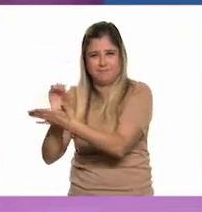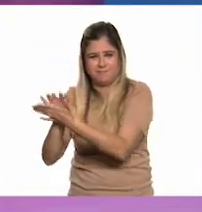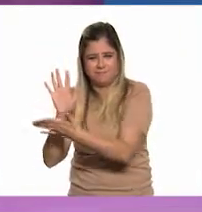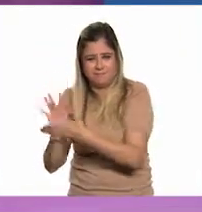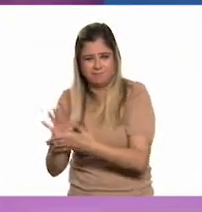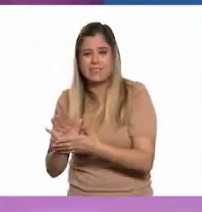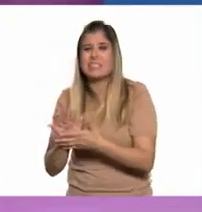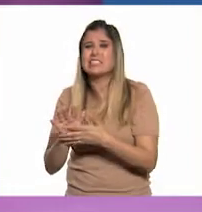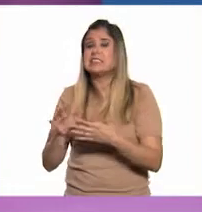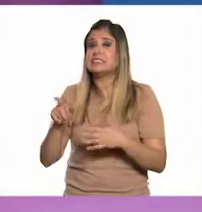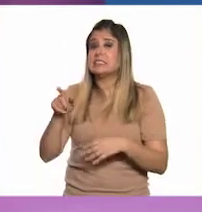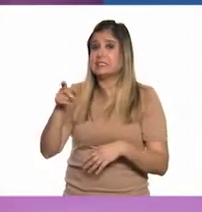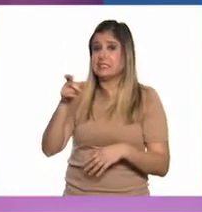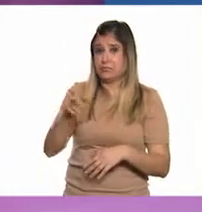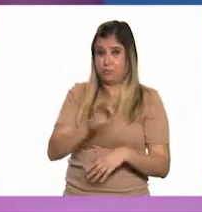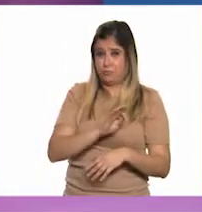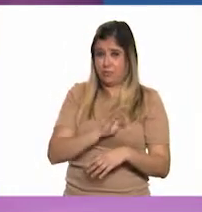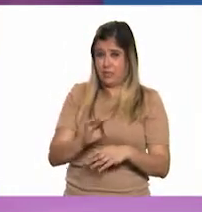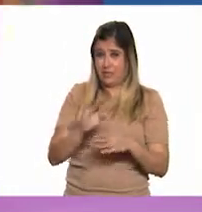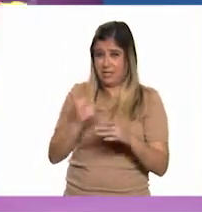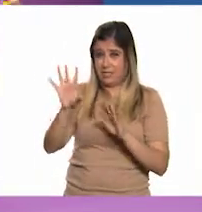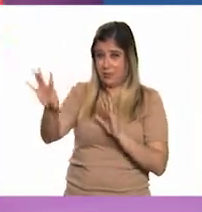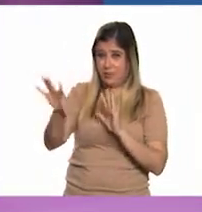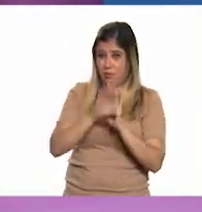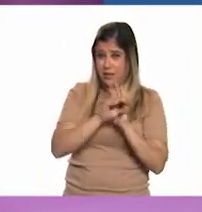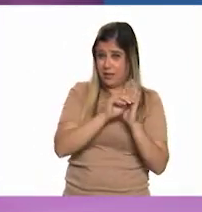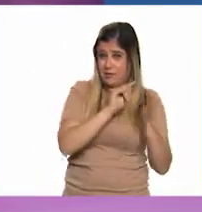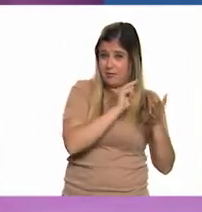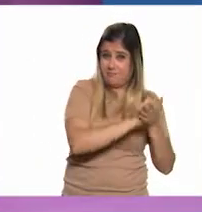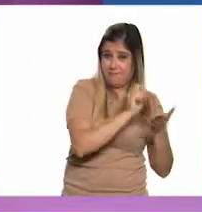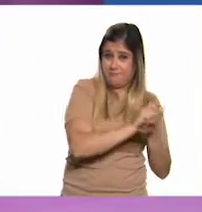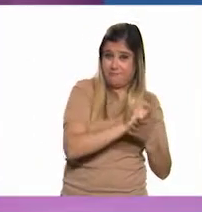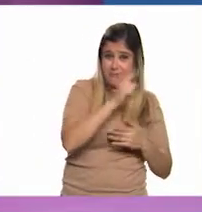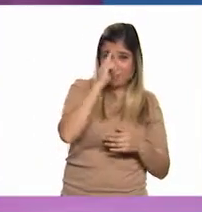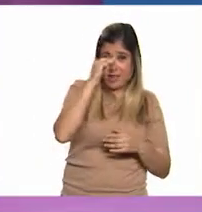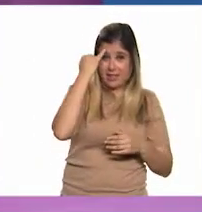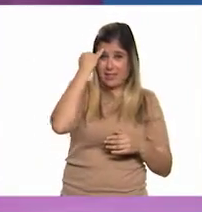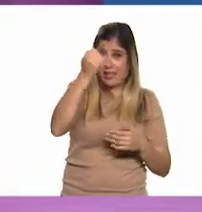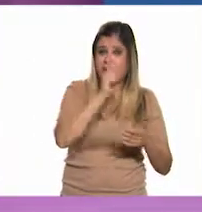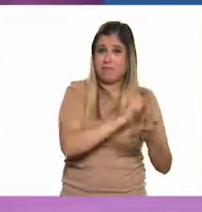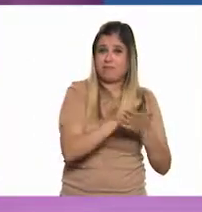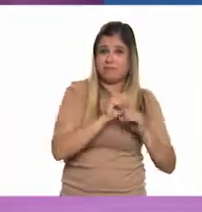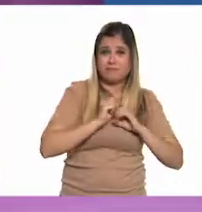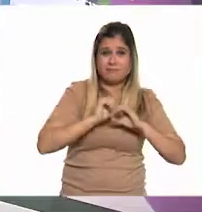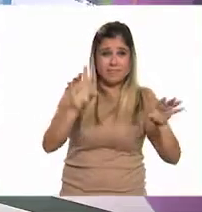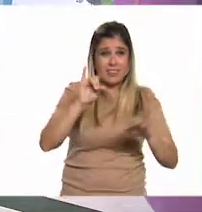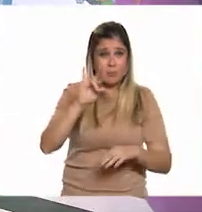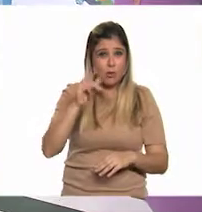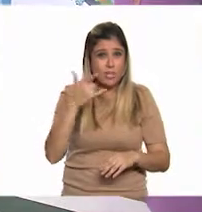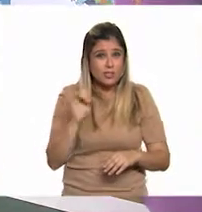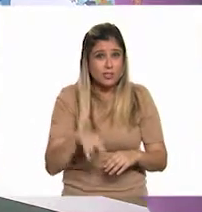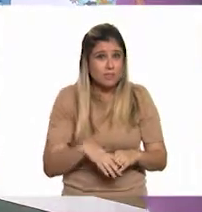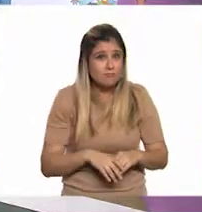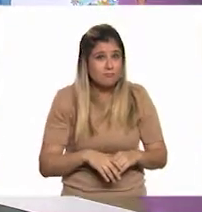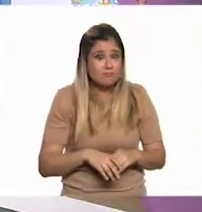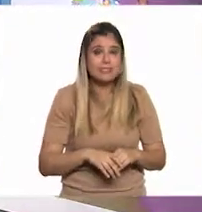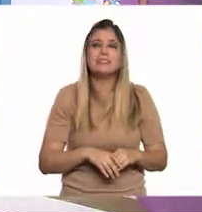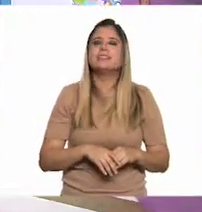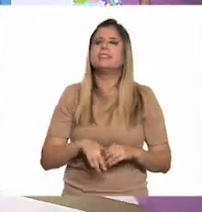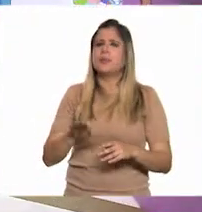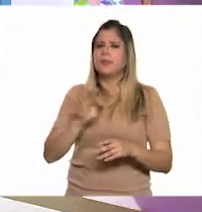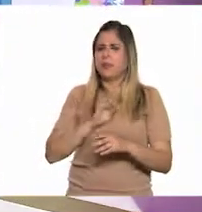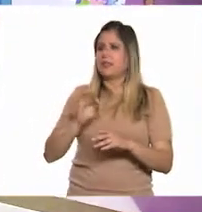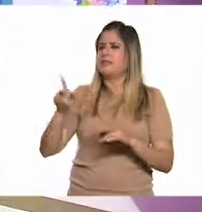eso quiere decir que podríamos copiarlos y pegarlos para armar nuestro artículo de divulgación. Podemos incluir citas